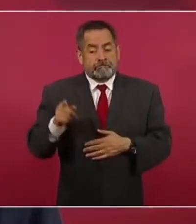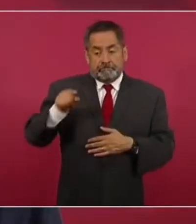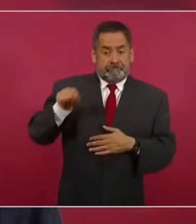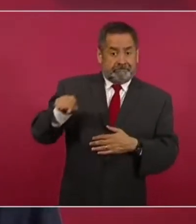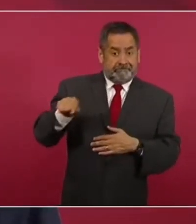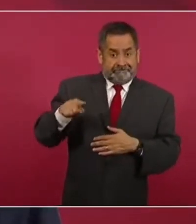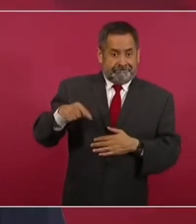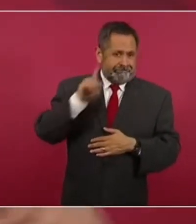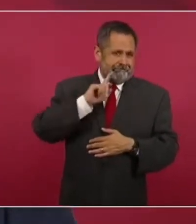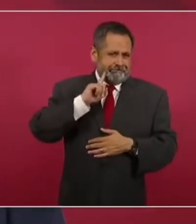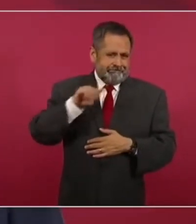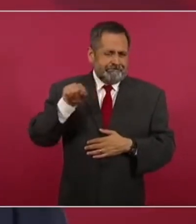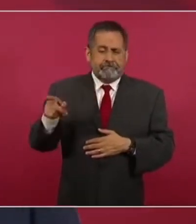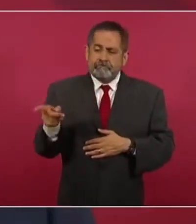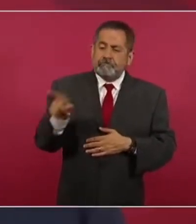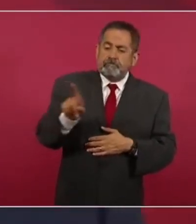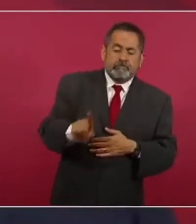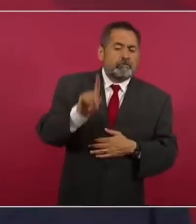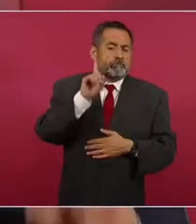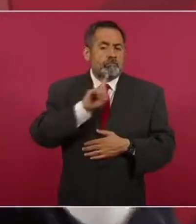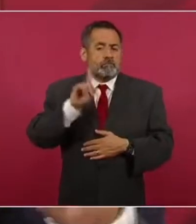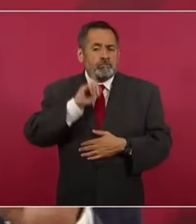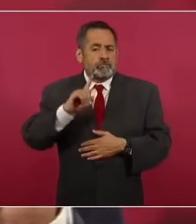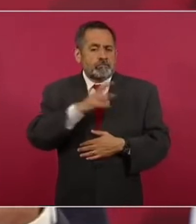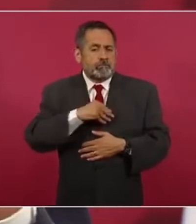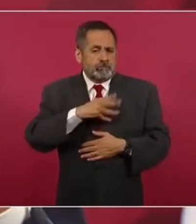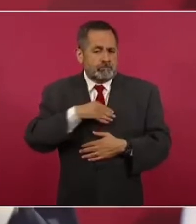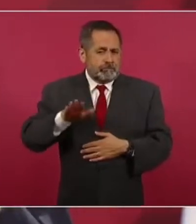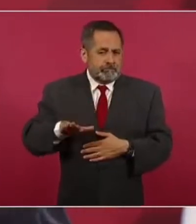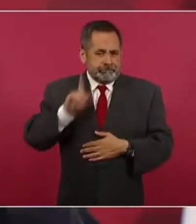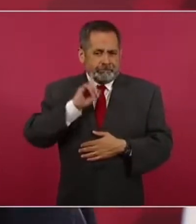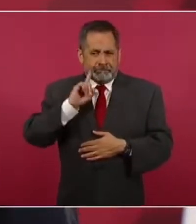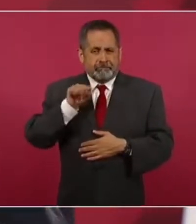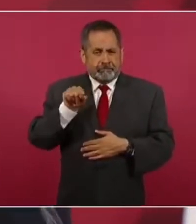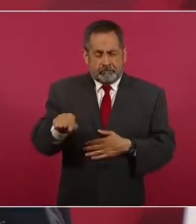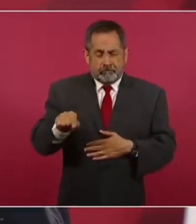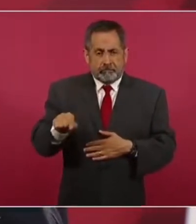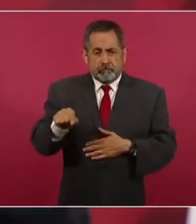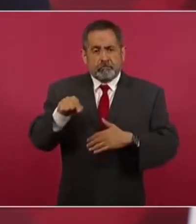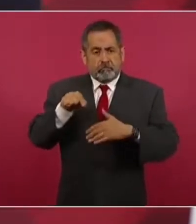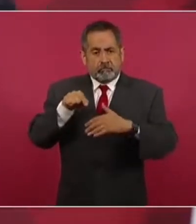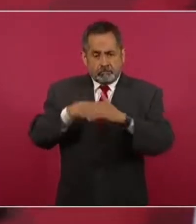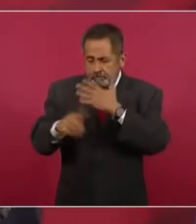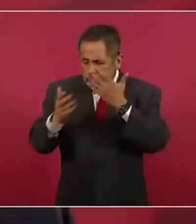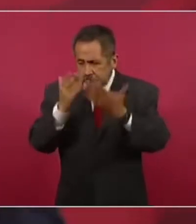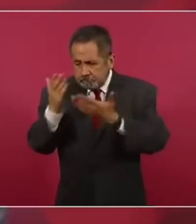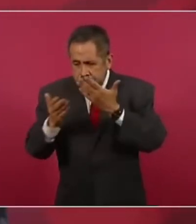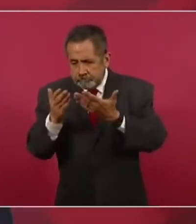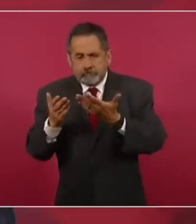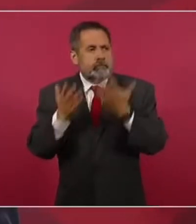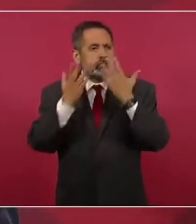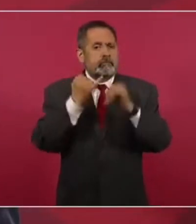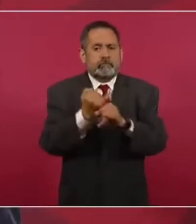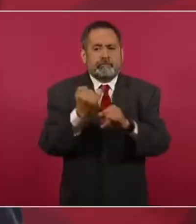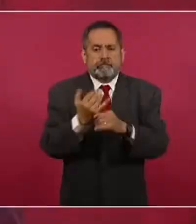hijas, hijos en el estudio y que no tienen internet